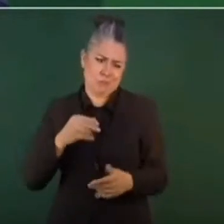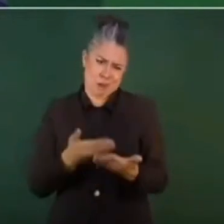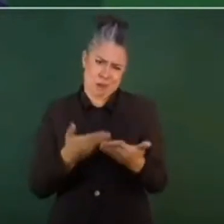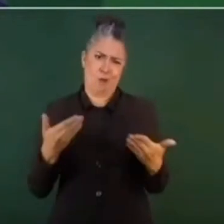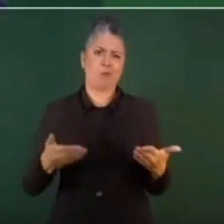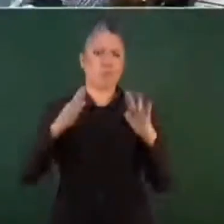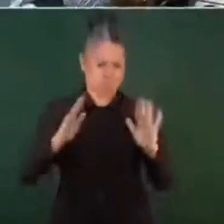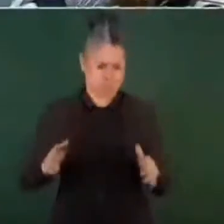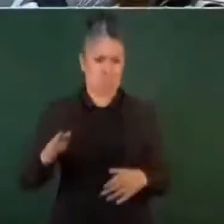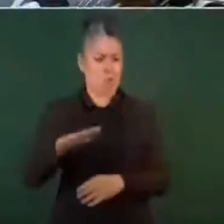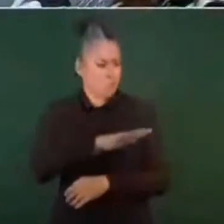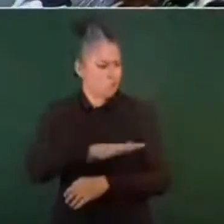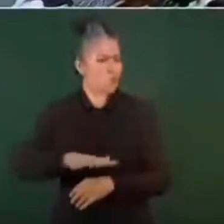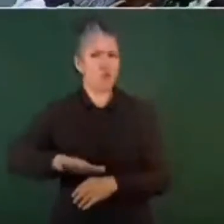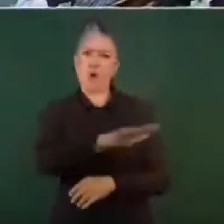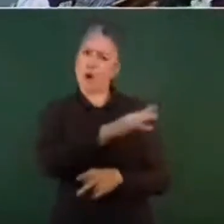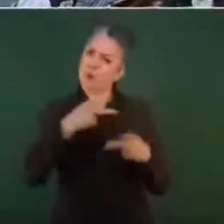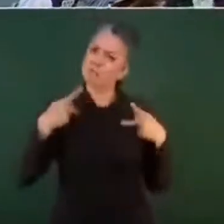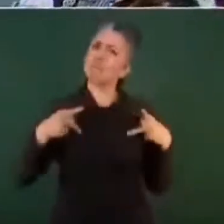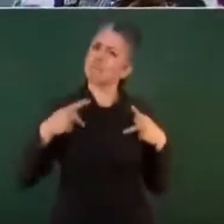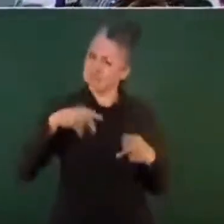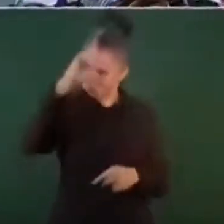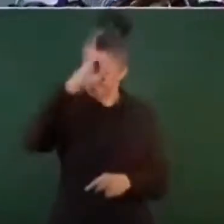podemos